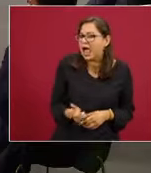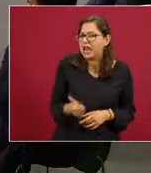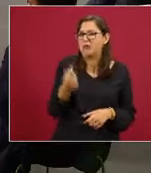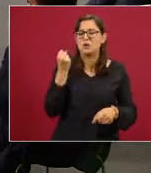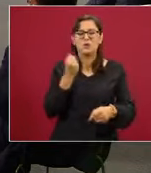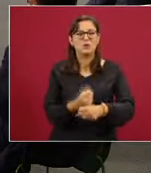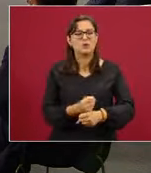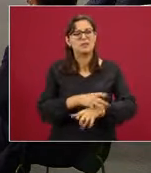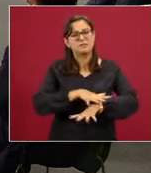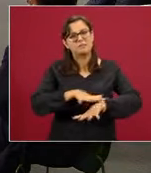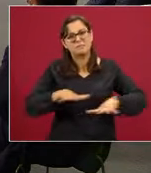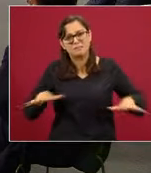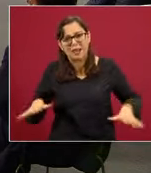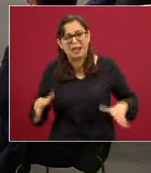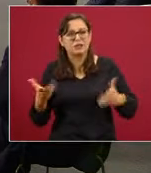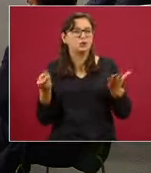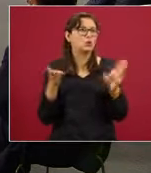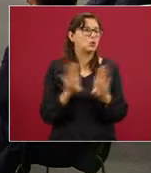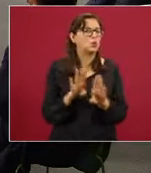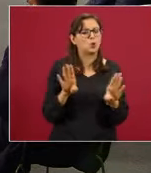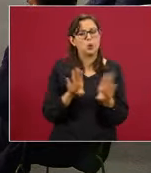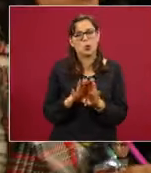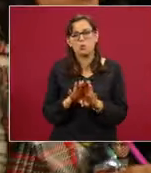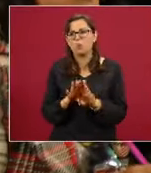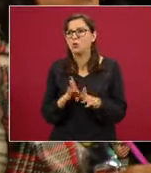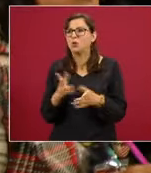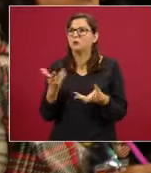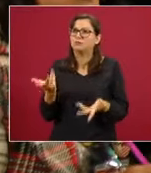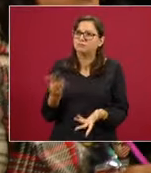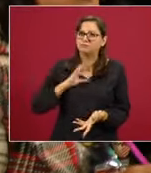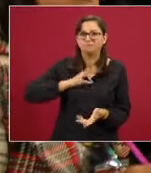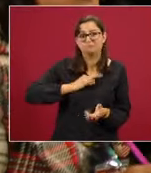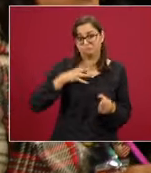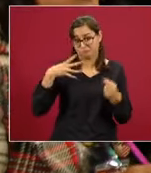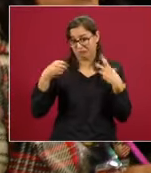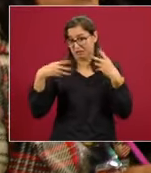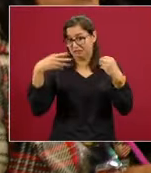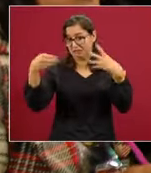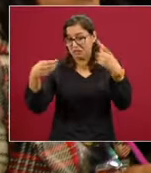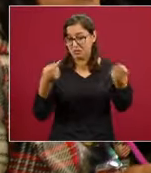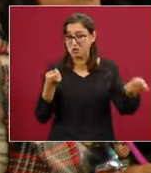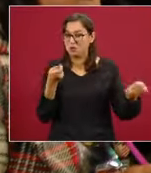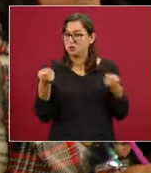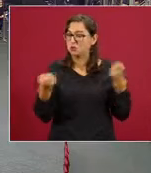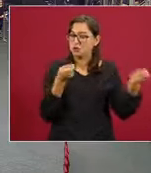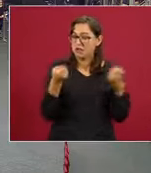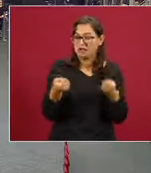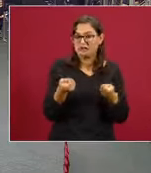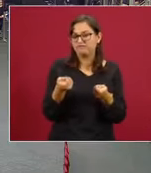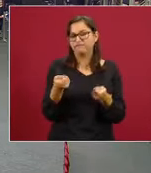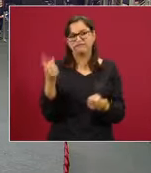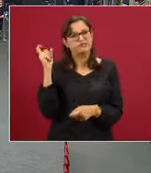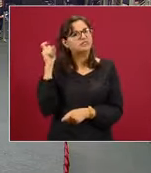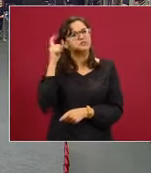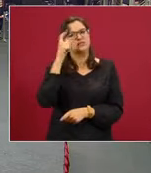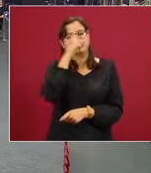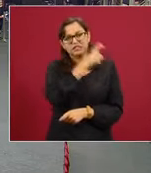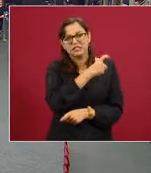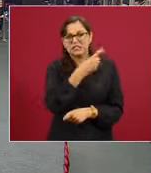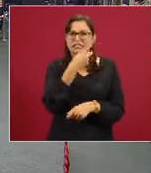la lentitud para bajar la pandemia o la epidemia. Gracias.